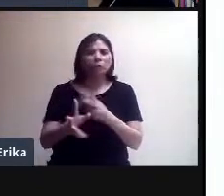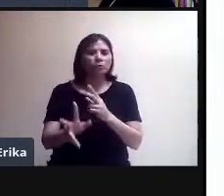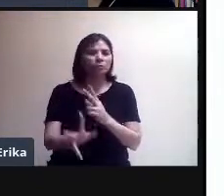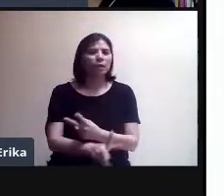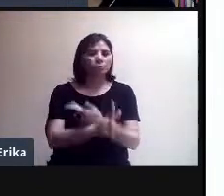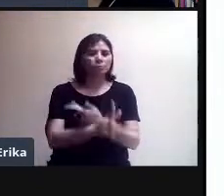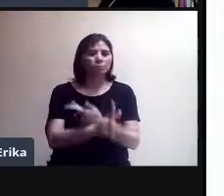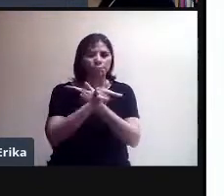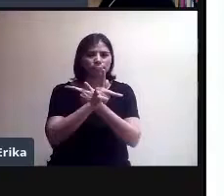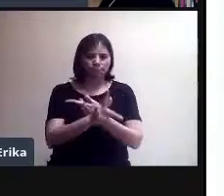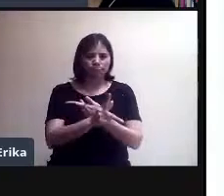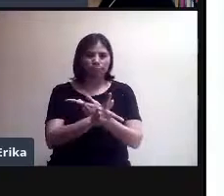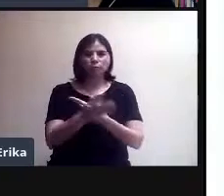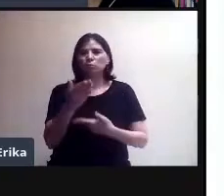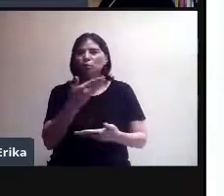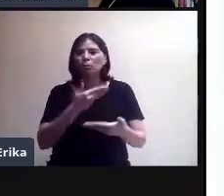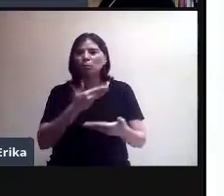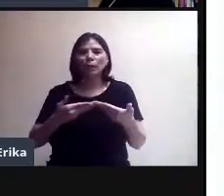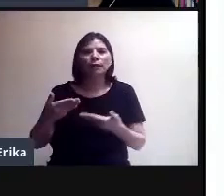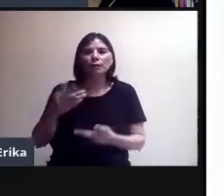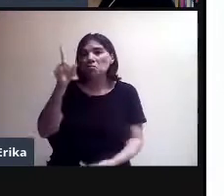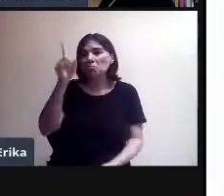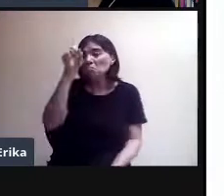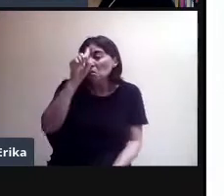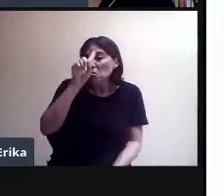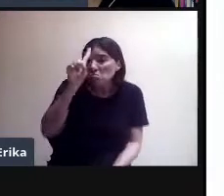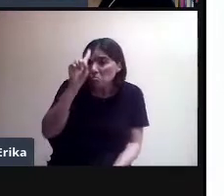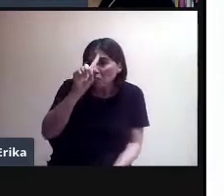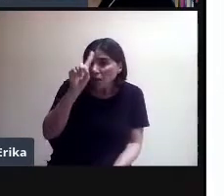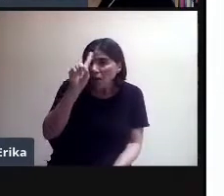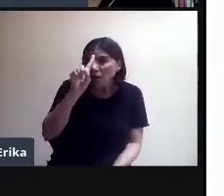documento compartido de Google,